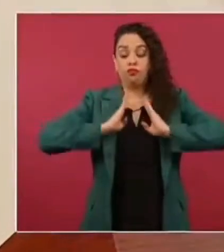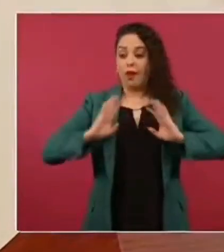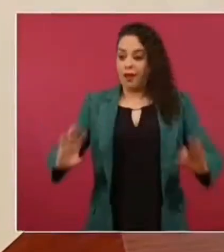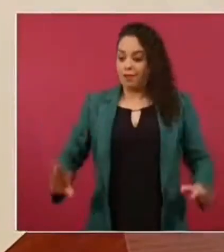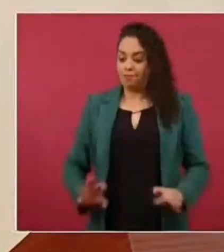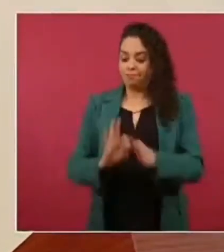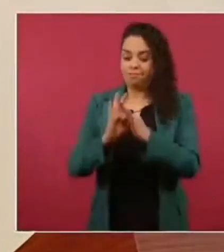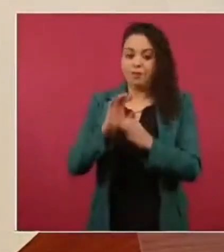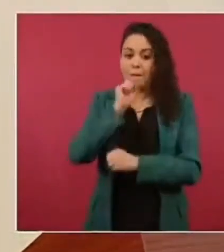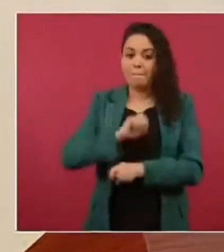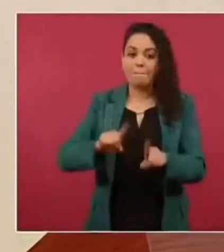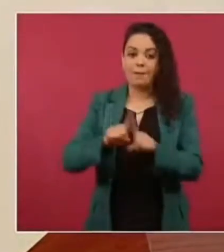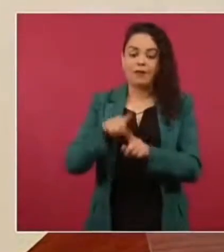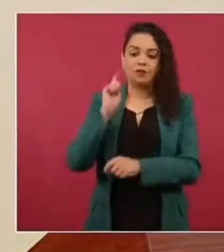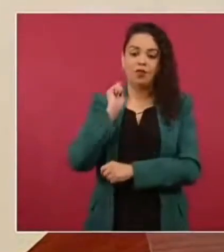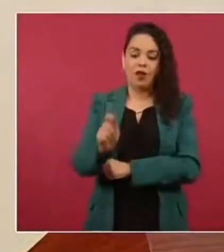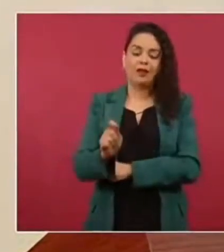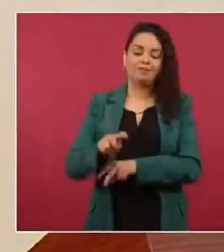para